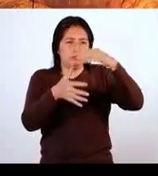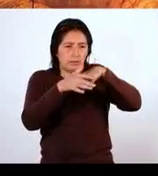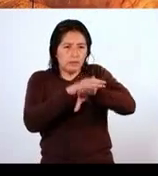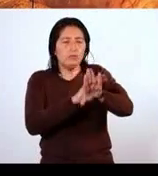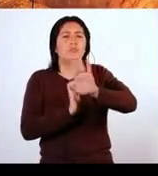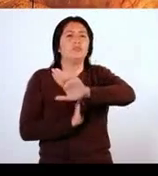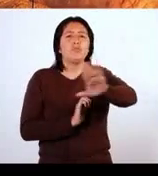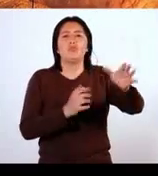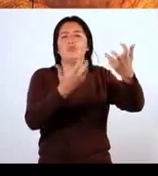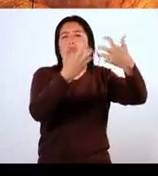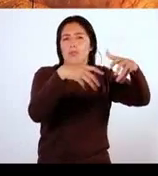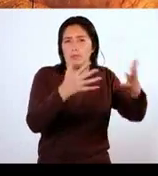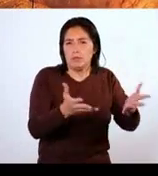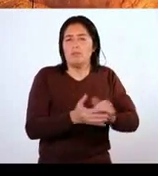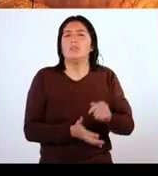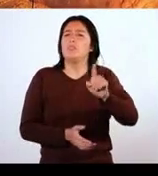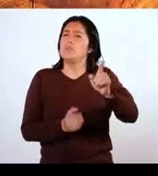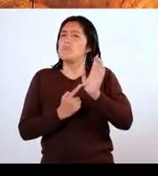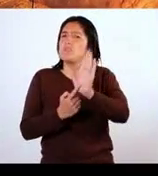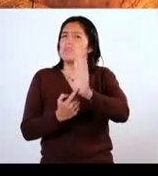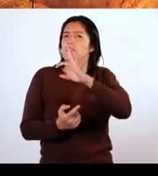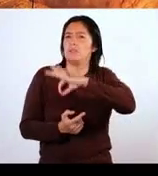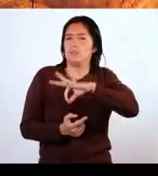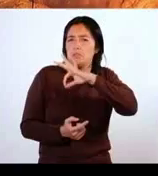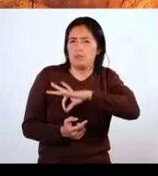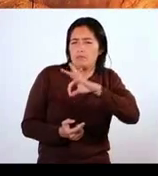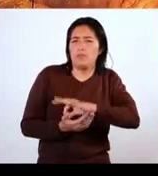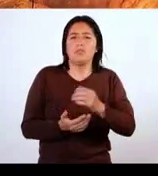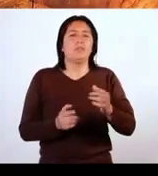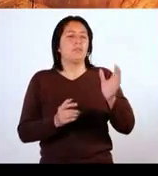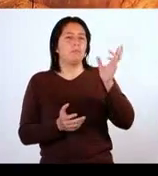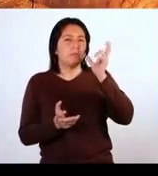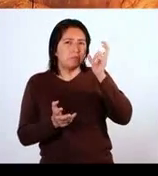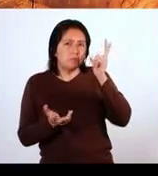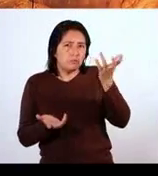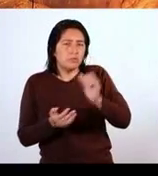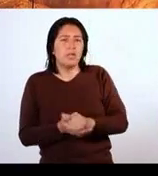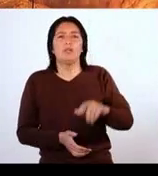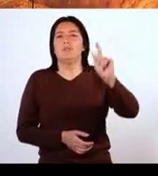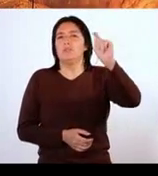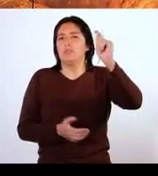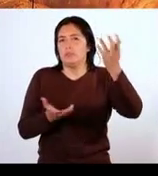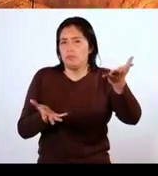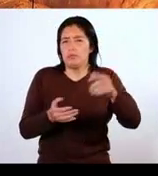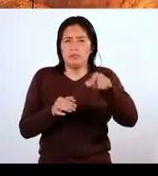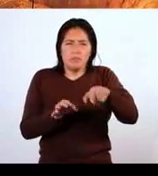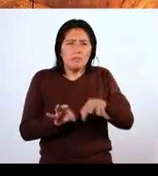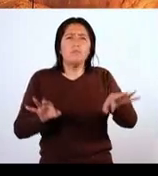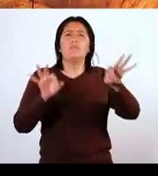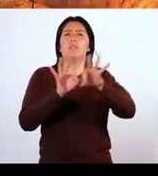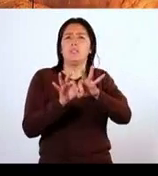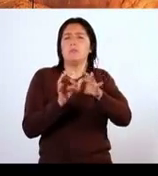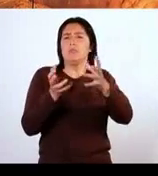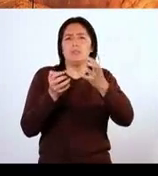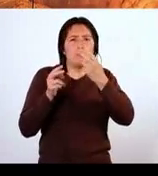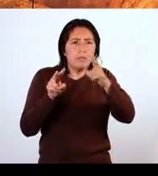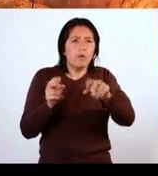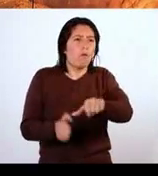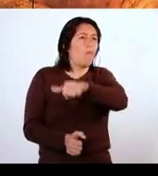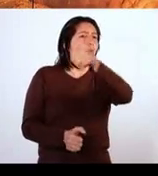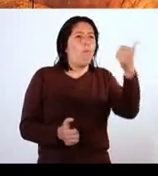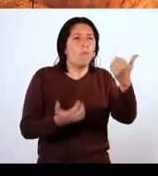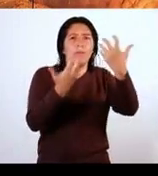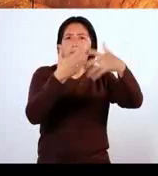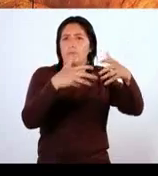empresas y ellos muestran las ventajas que hay y también vamos a escuchar los testimonios. Esto es importante porque también queremos ver que otras